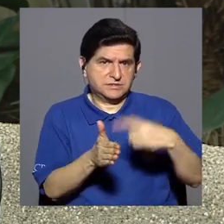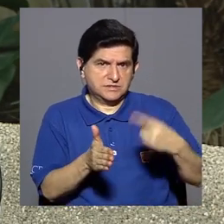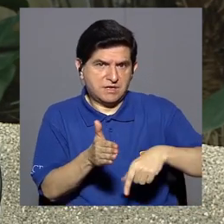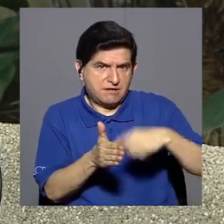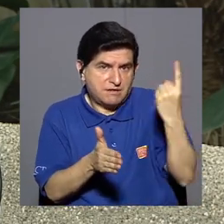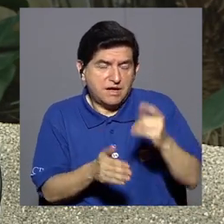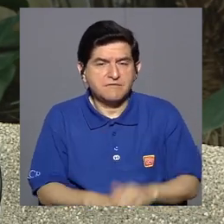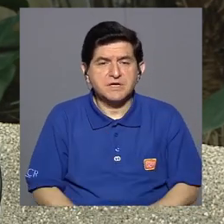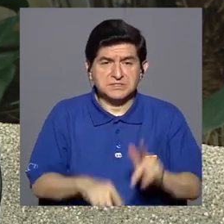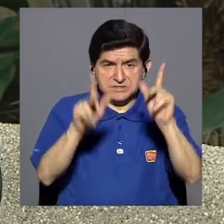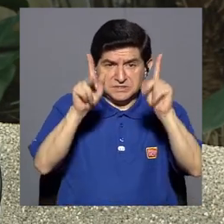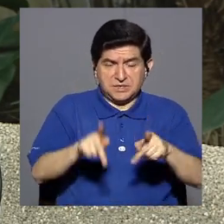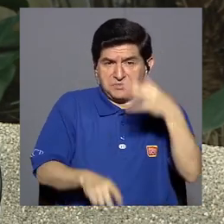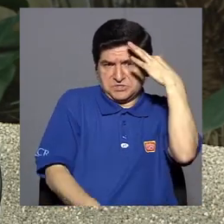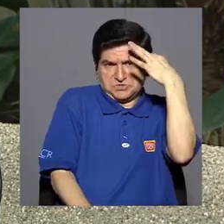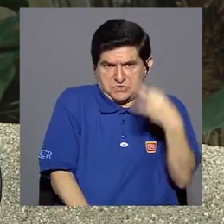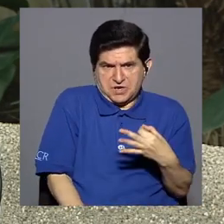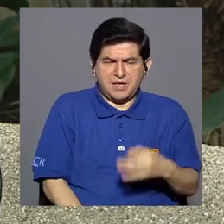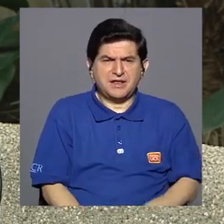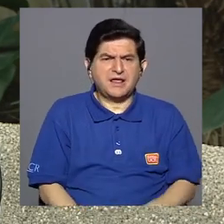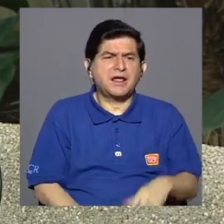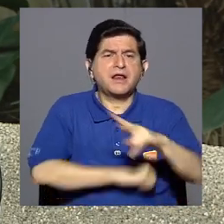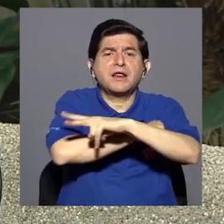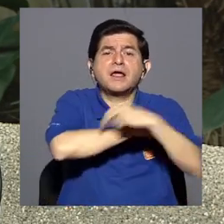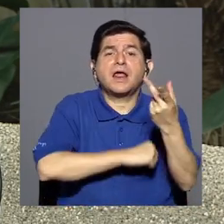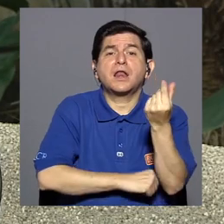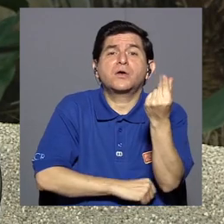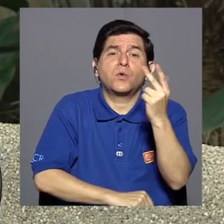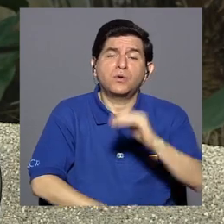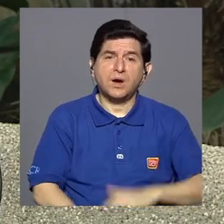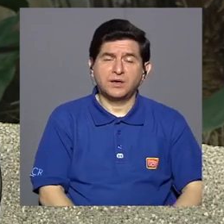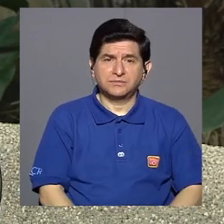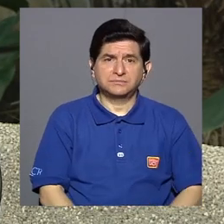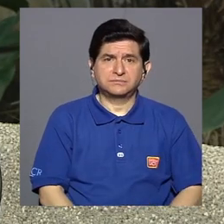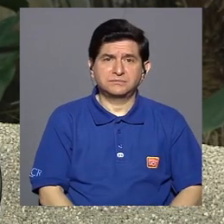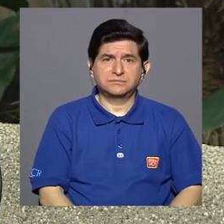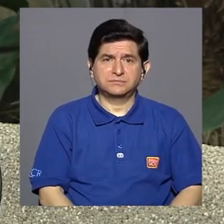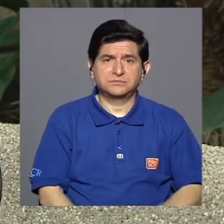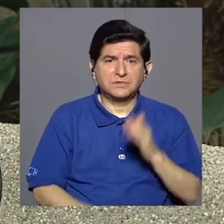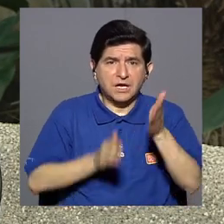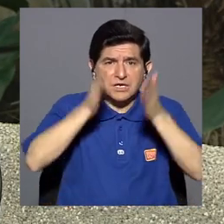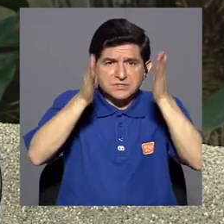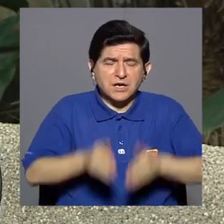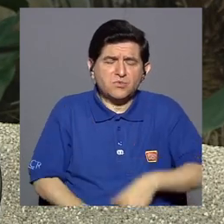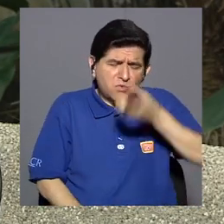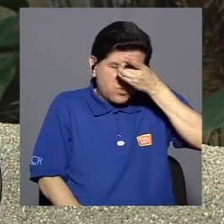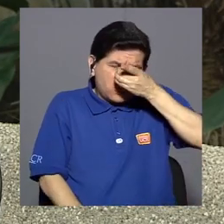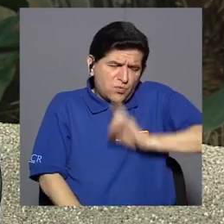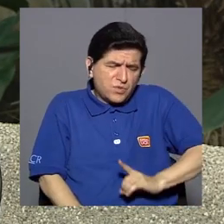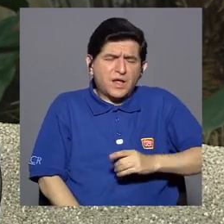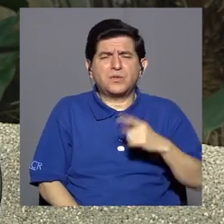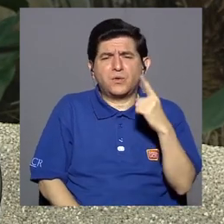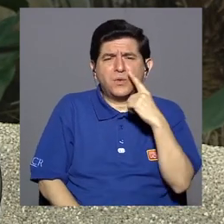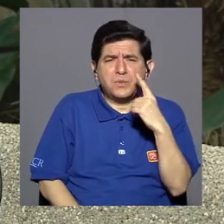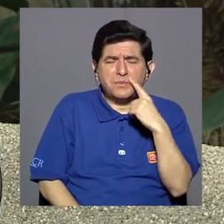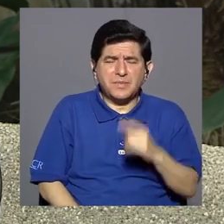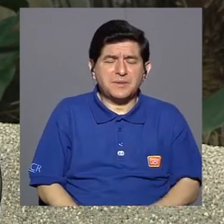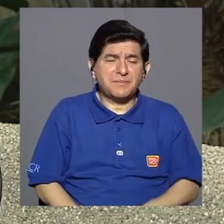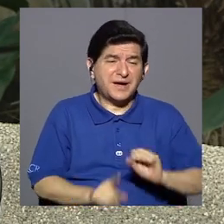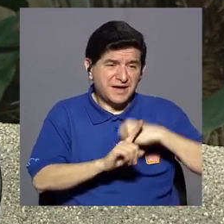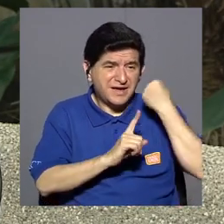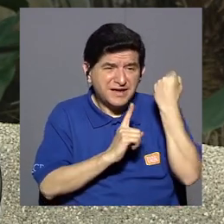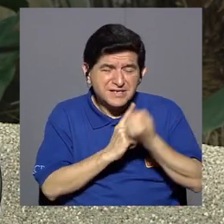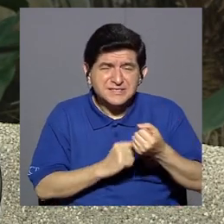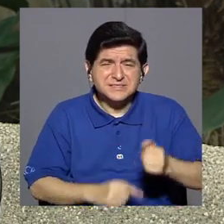muchísimas veces el paciente cree que le están robando su dinero. Si el cuidador se deprime porque papá que está